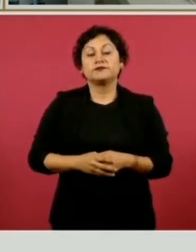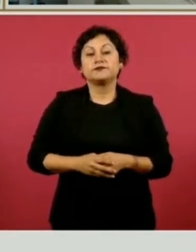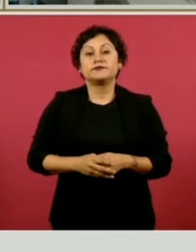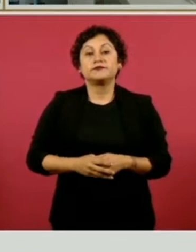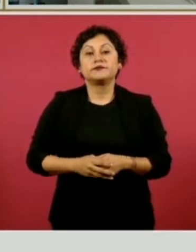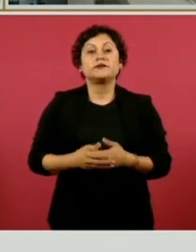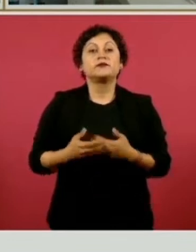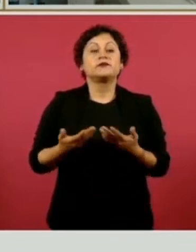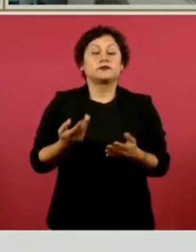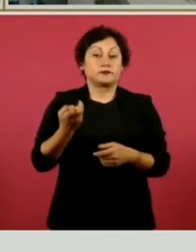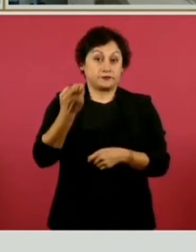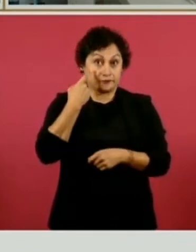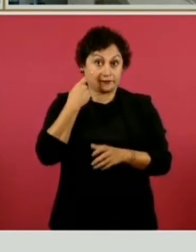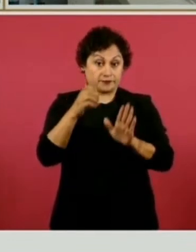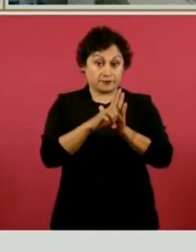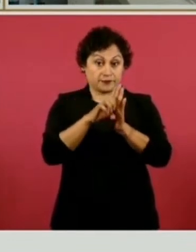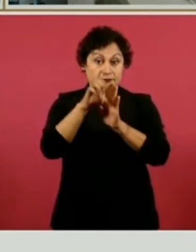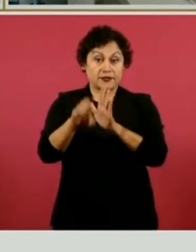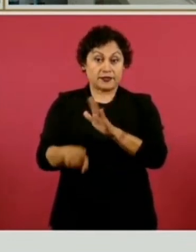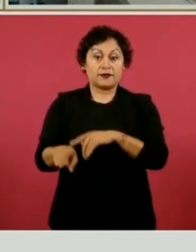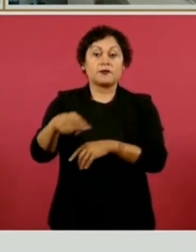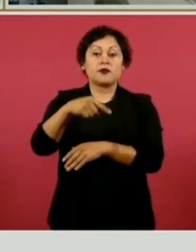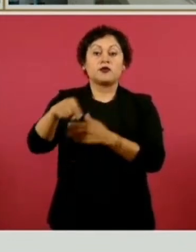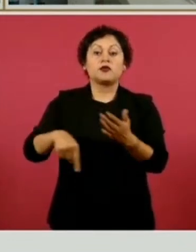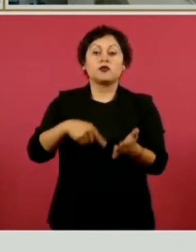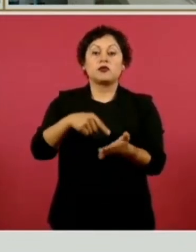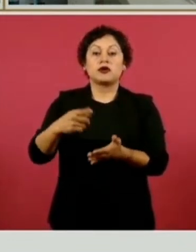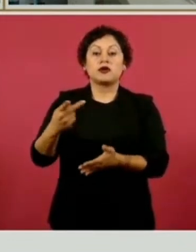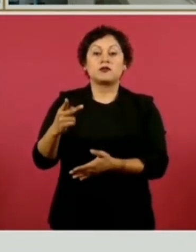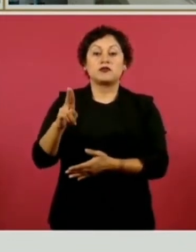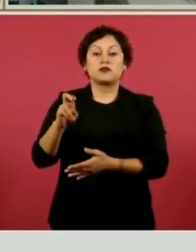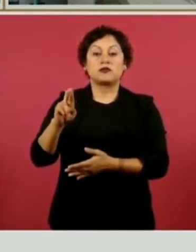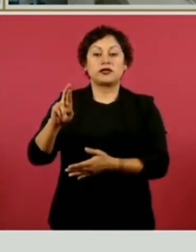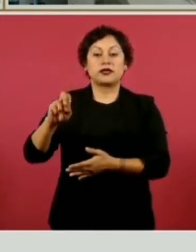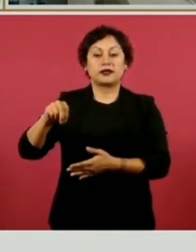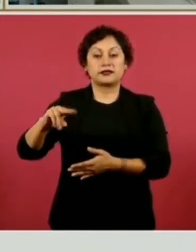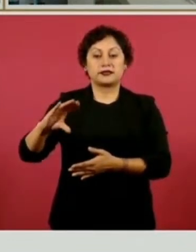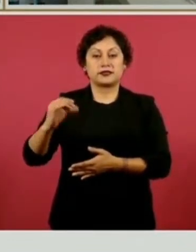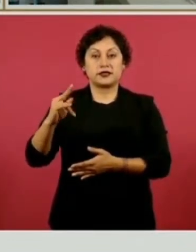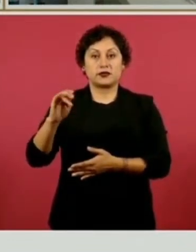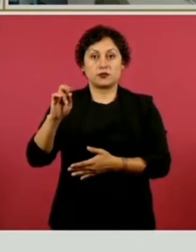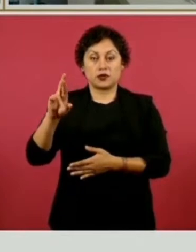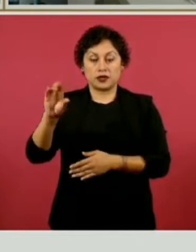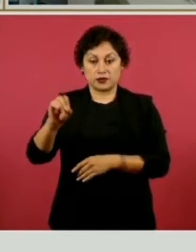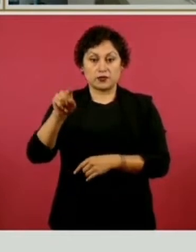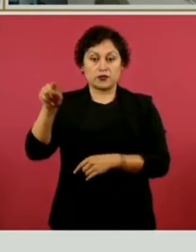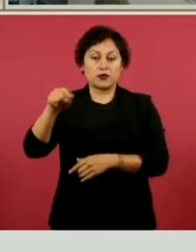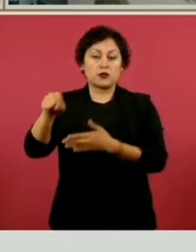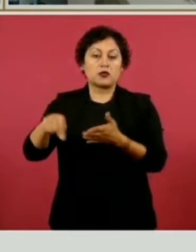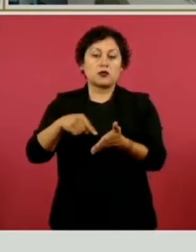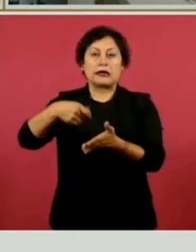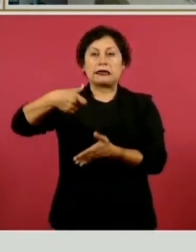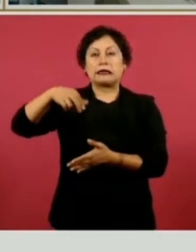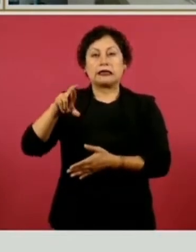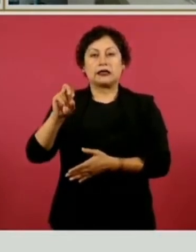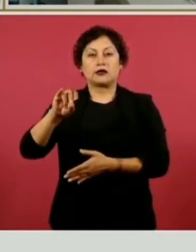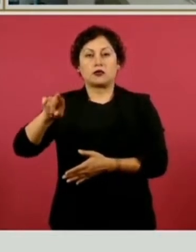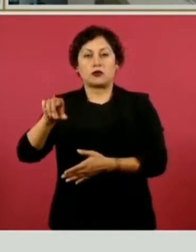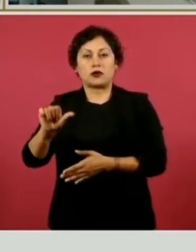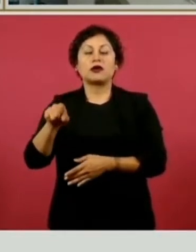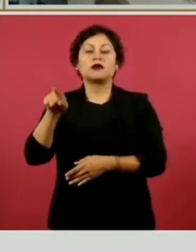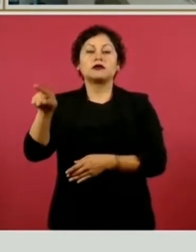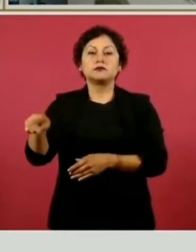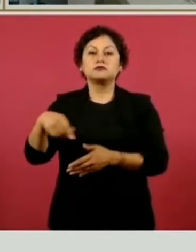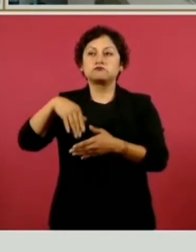Purenchecuaro, allá en el municipio de Quiroga, son lo que están haciendo, pintura de